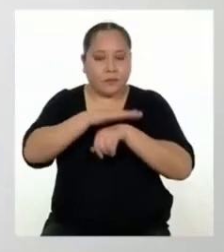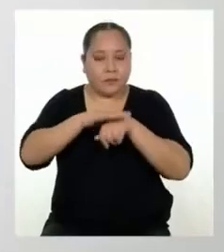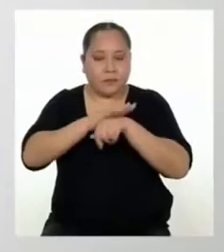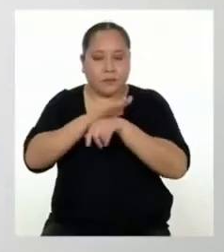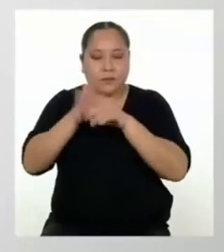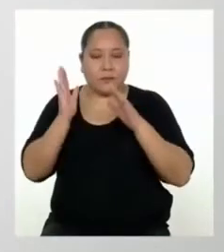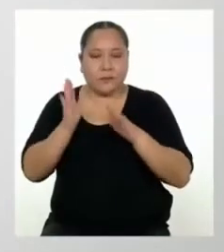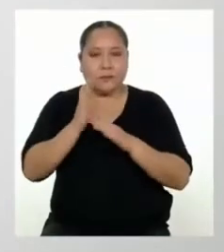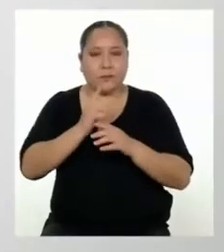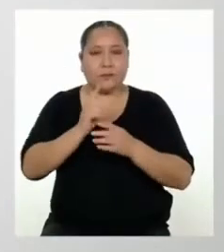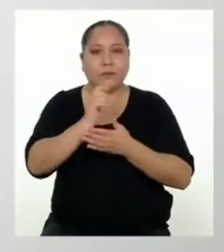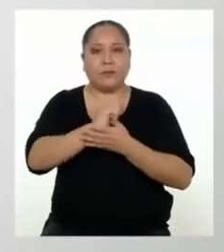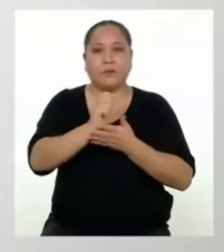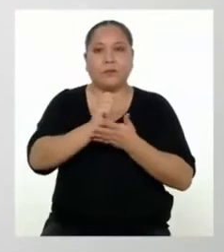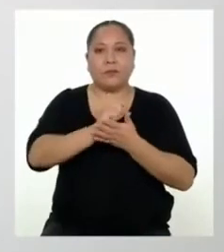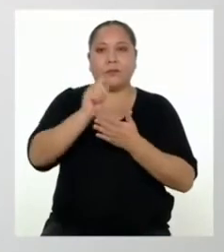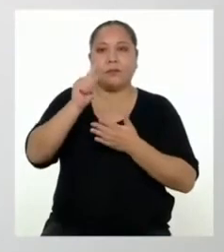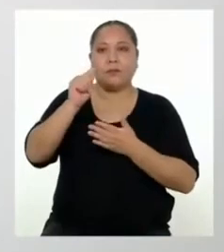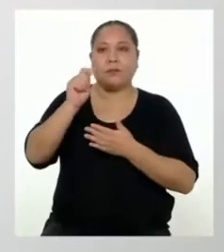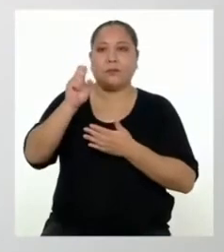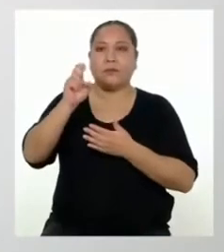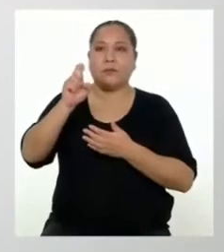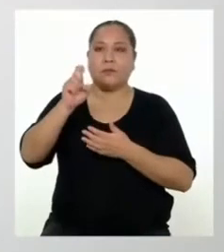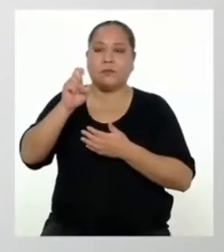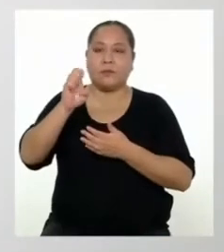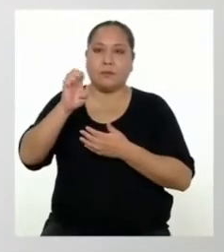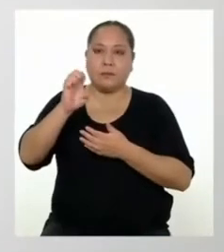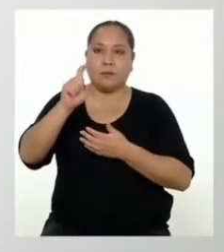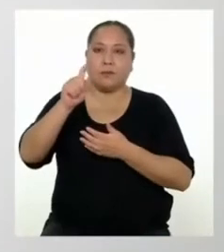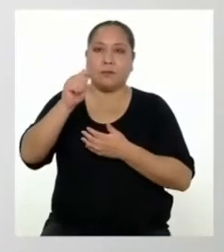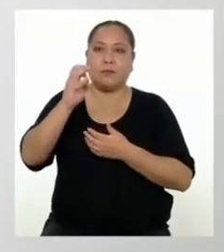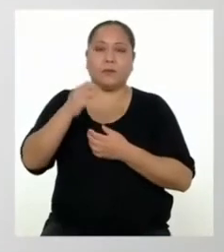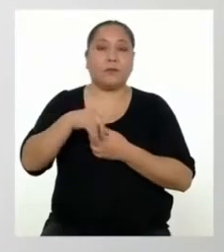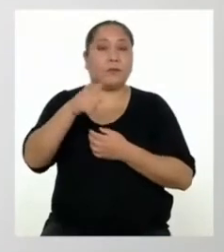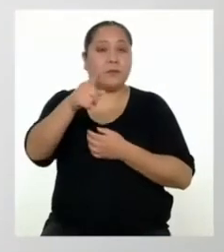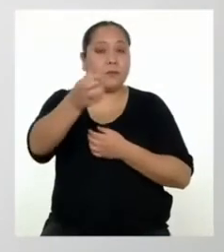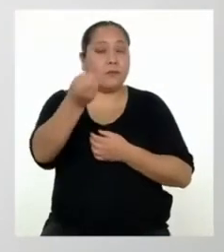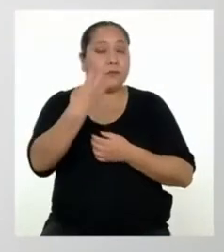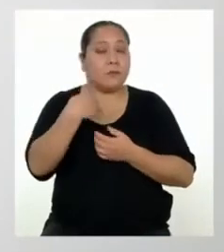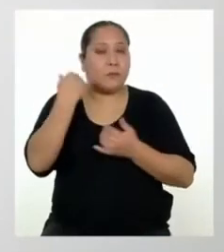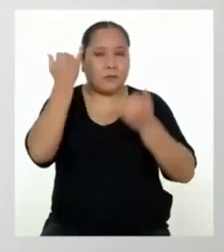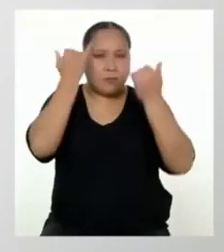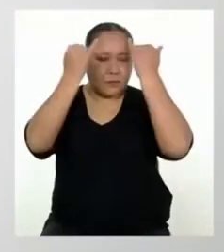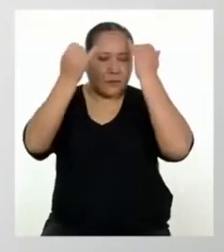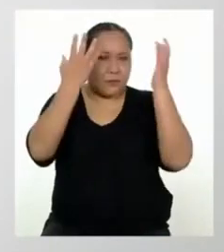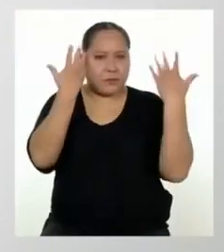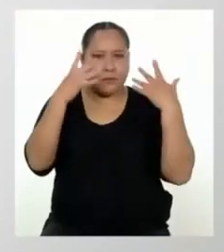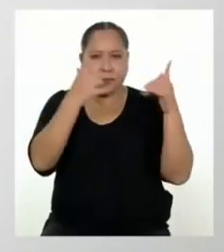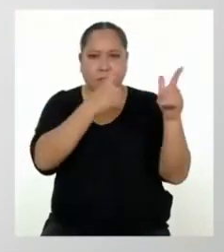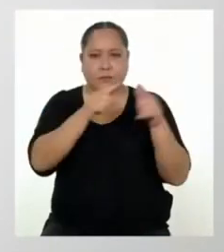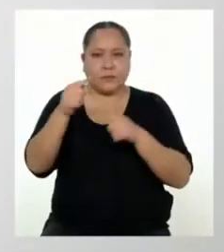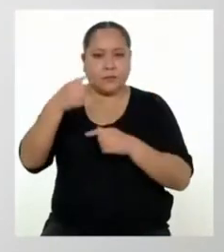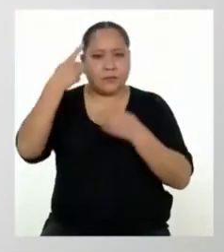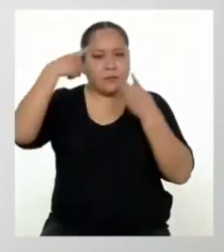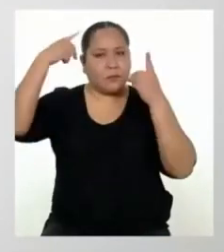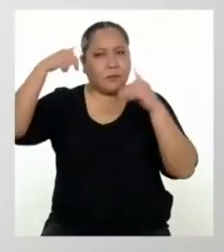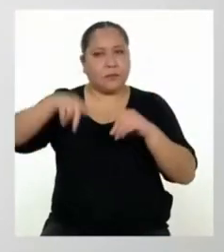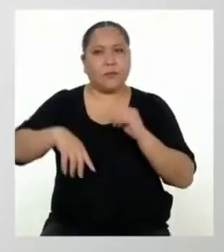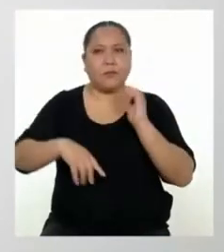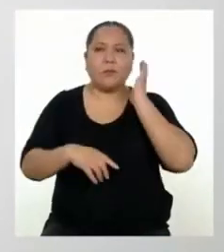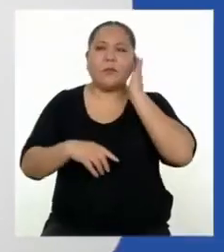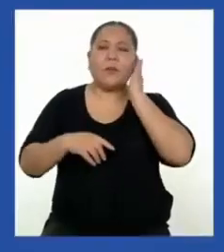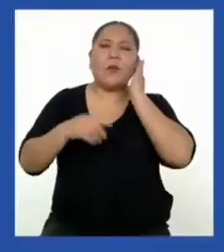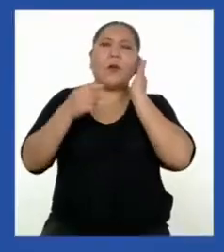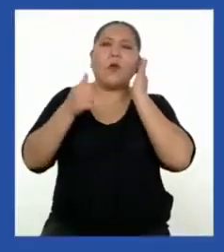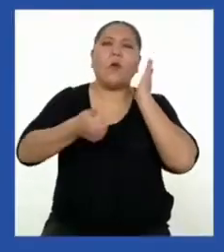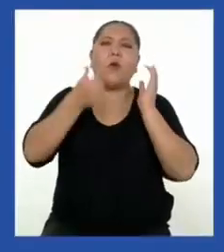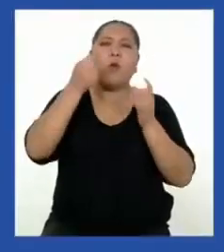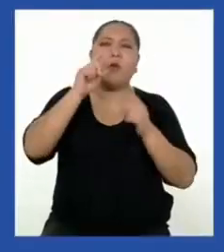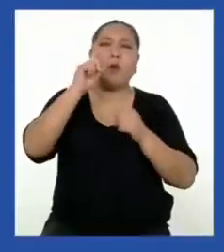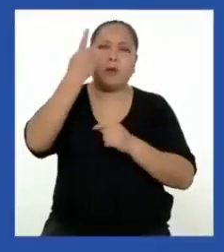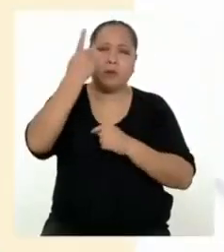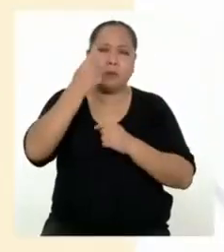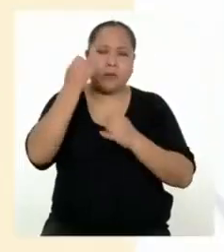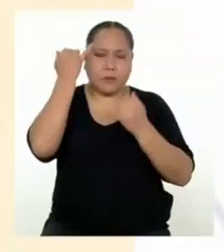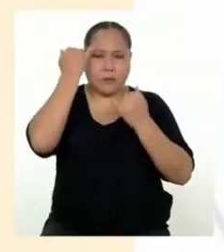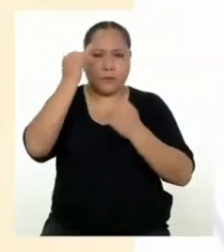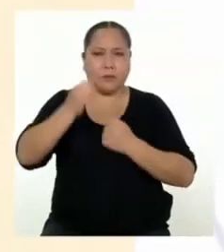texto. Efectivamente. Bueno, me dijiste que ya tenías ideas listas para estos acuerdos. ¿Cuál es la primera?